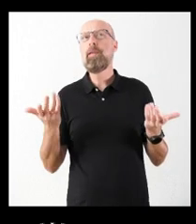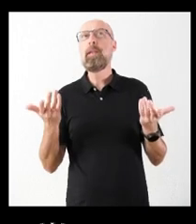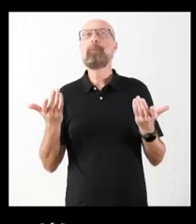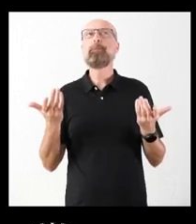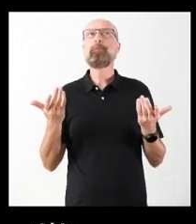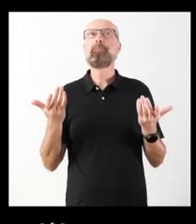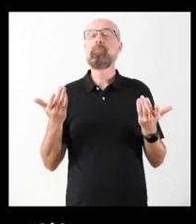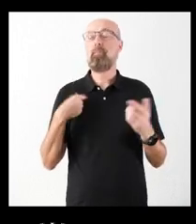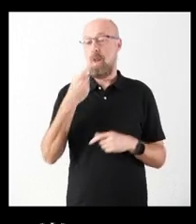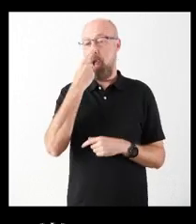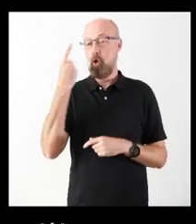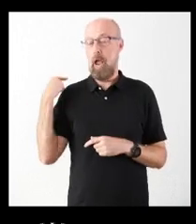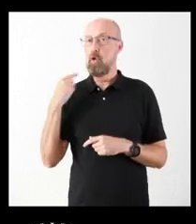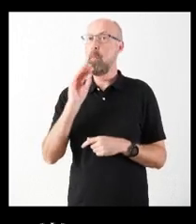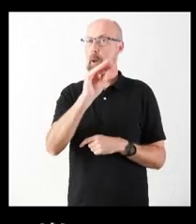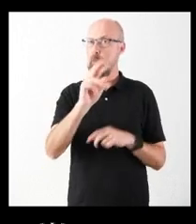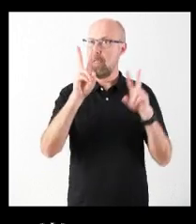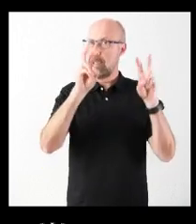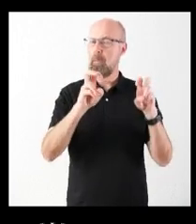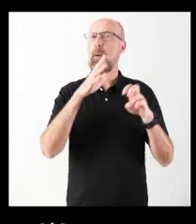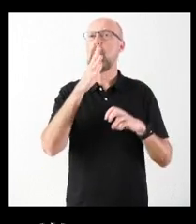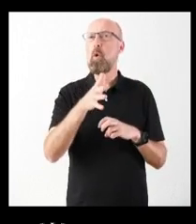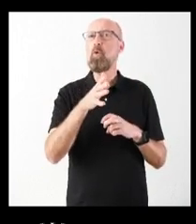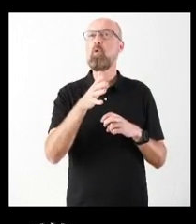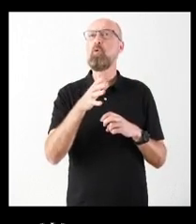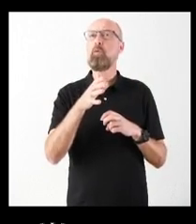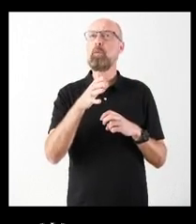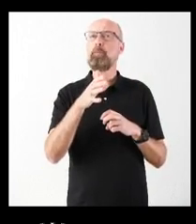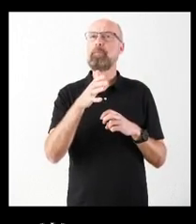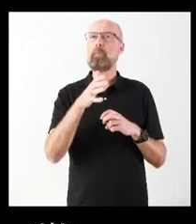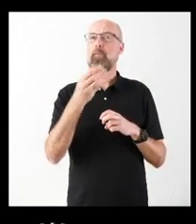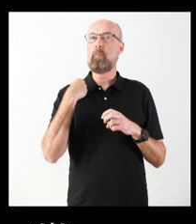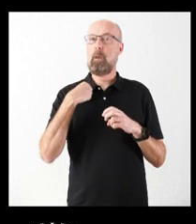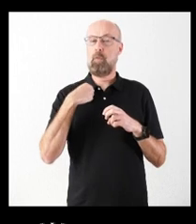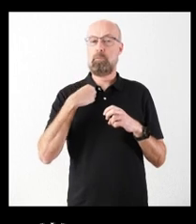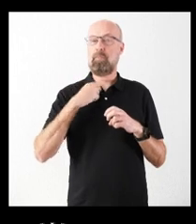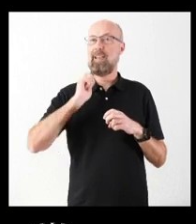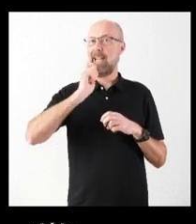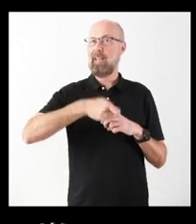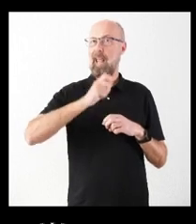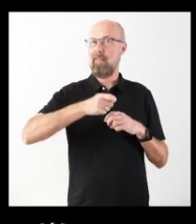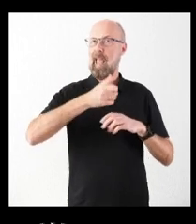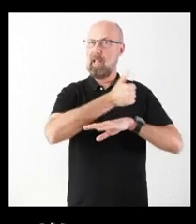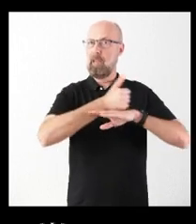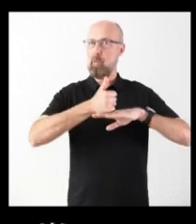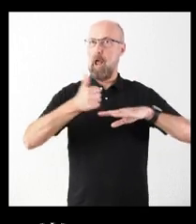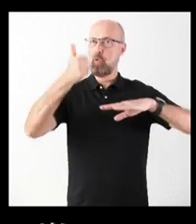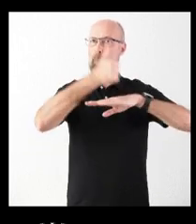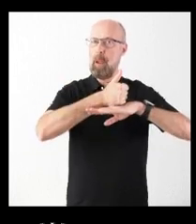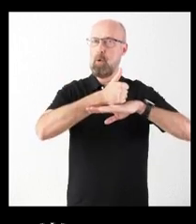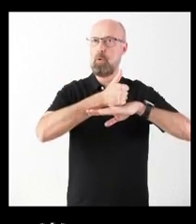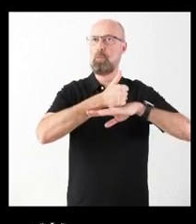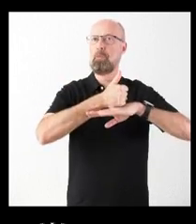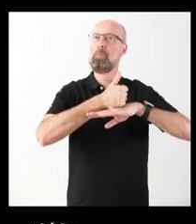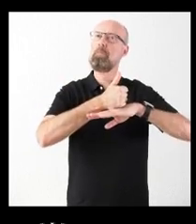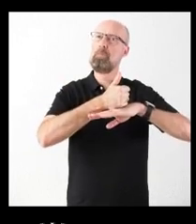Hace un año, insisto, pregunté sobre esto porque, a raíz de la sentencia del Tribunal Supremo, se abre la vía y